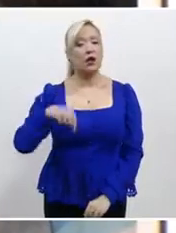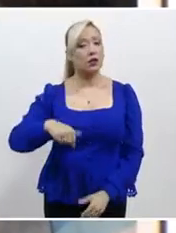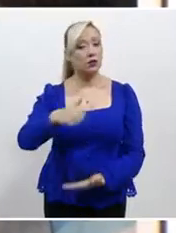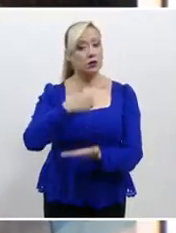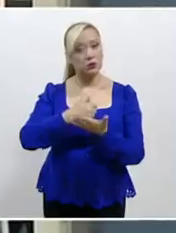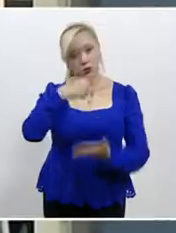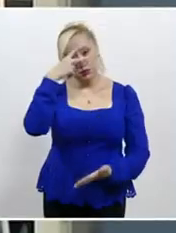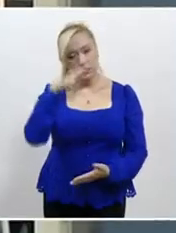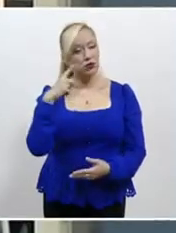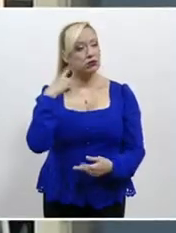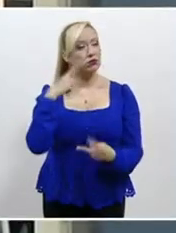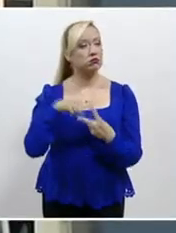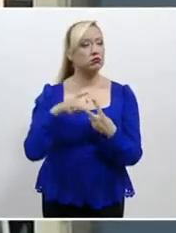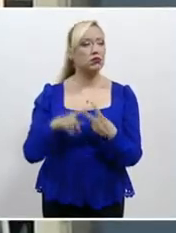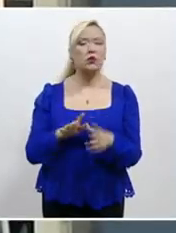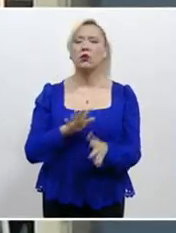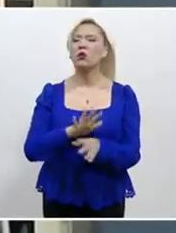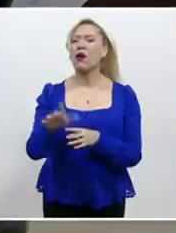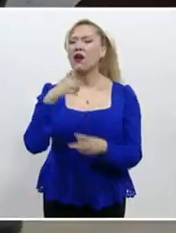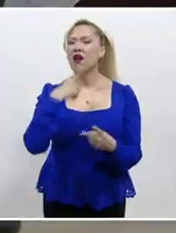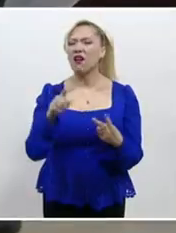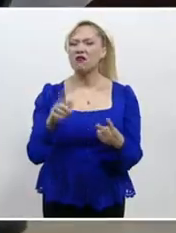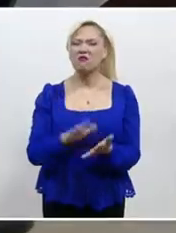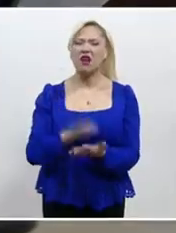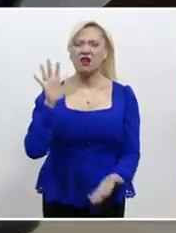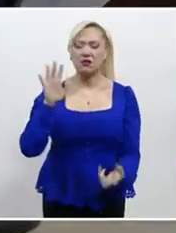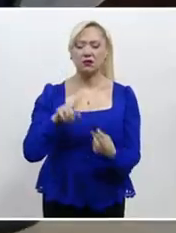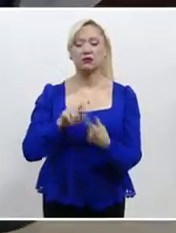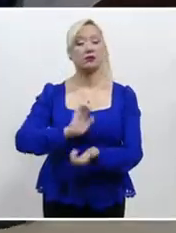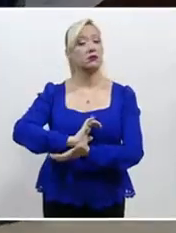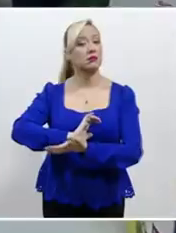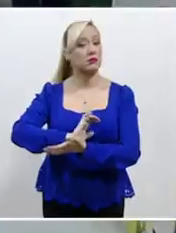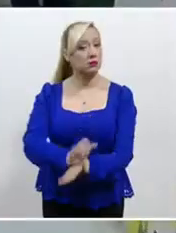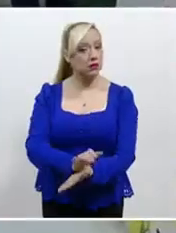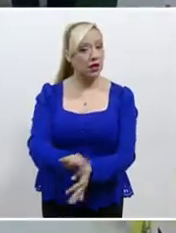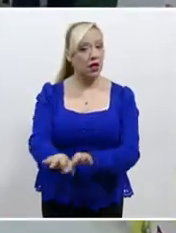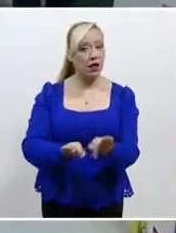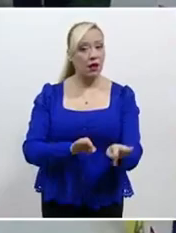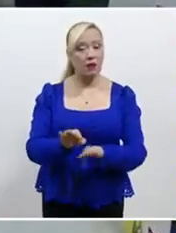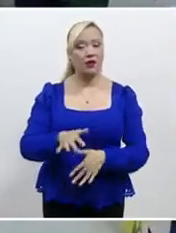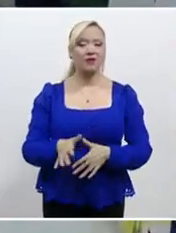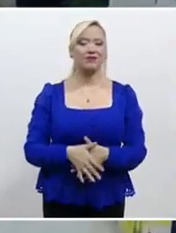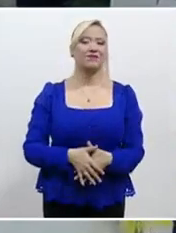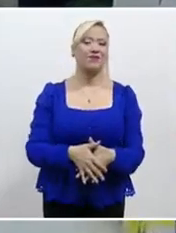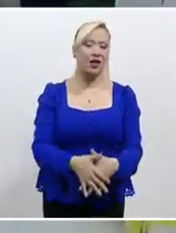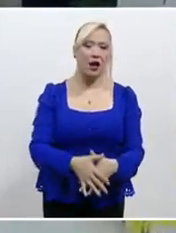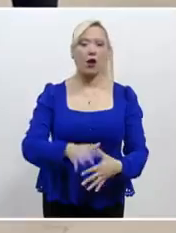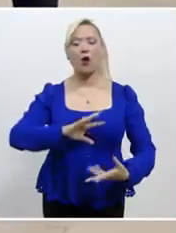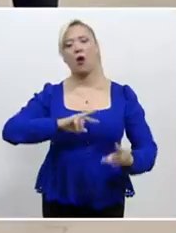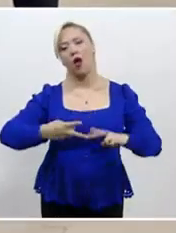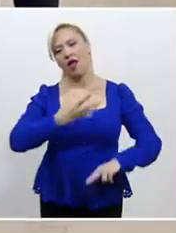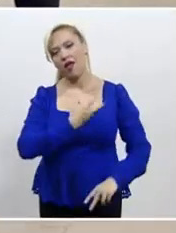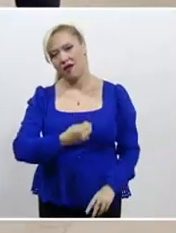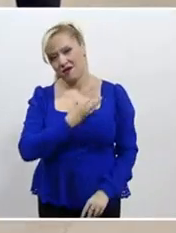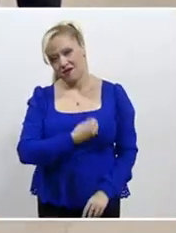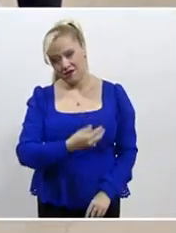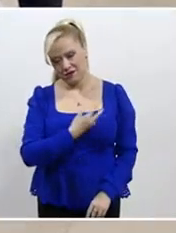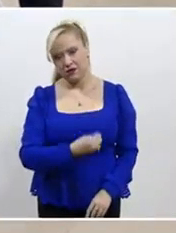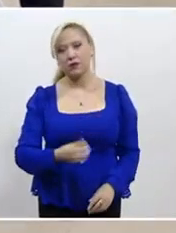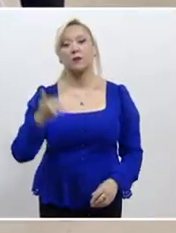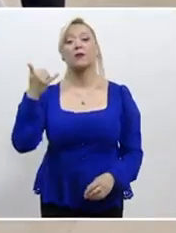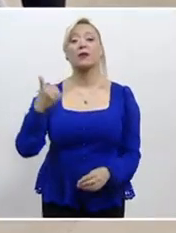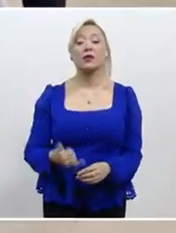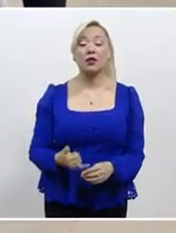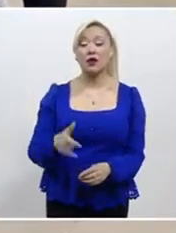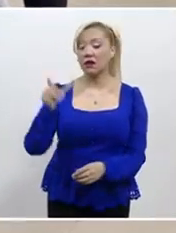las dos causas con mayores denuncias son discriminación en el empleo por embarazo y maternidad y discriminación por